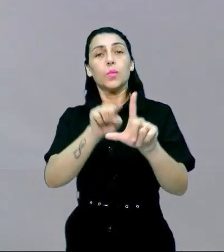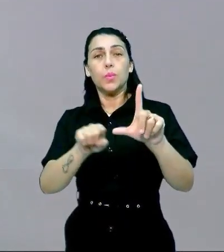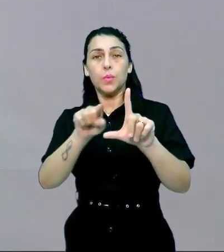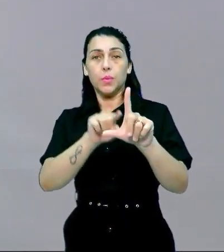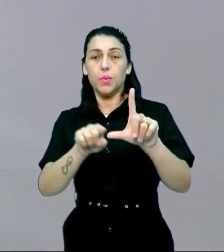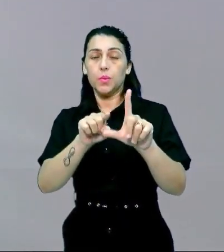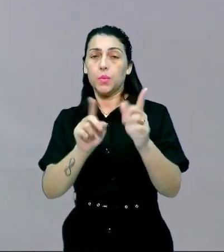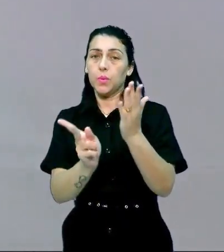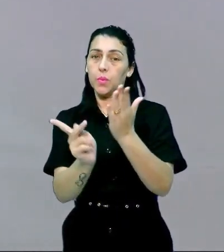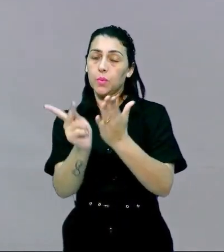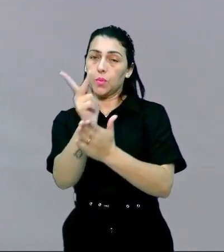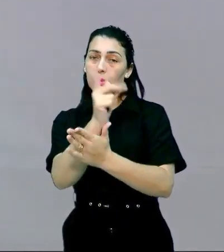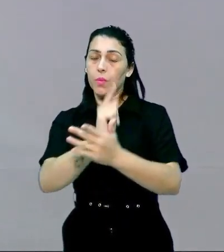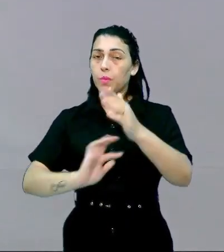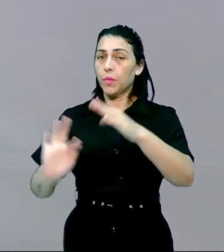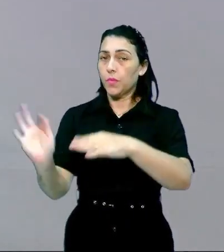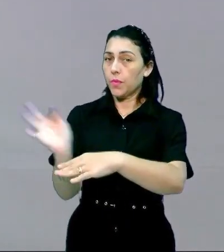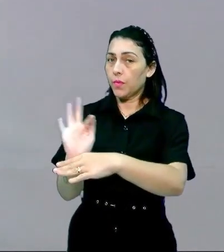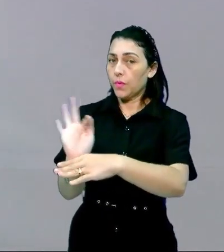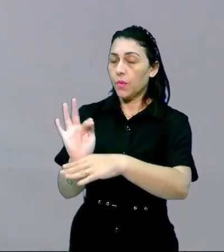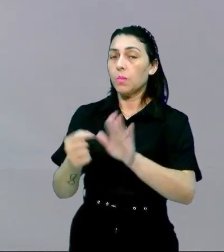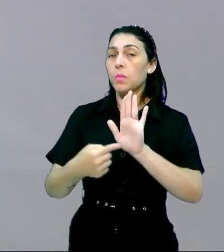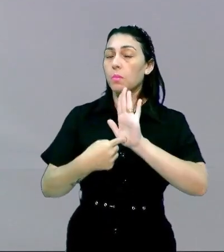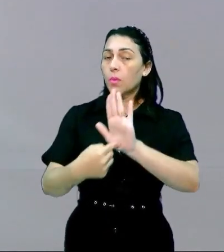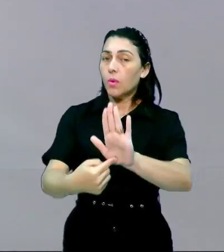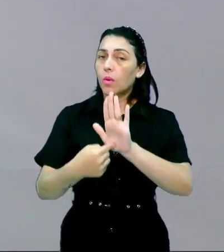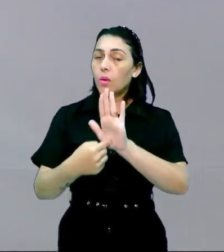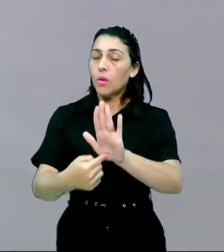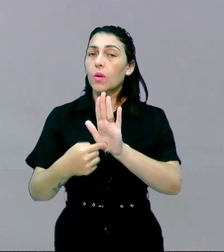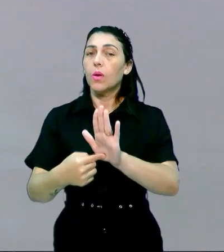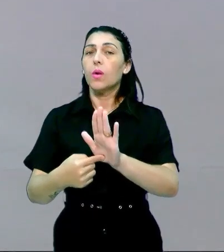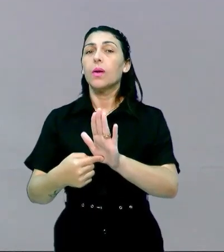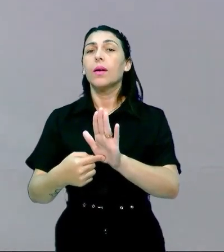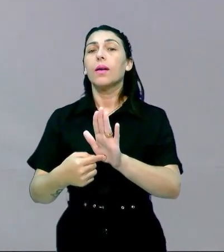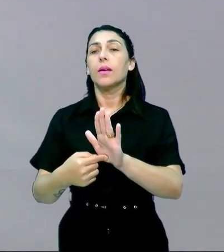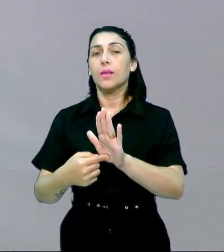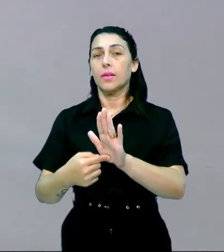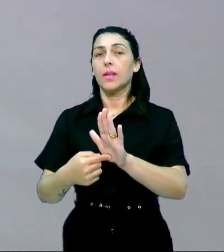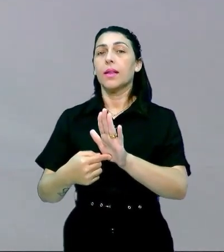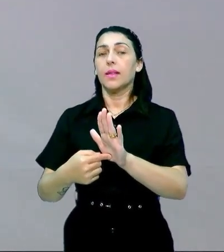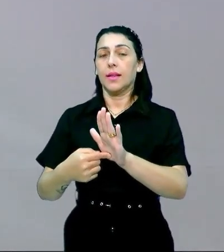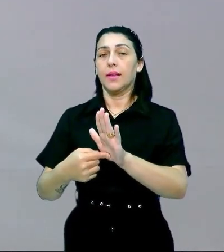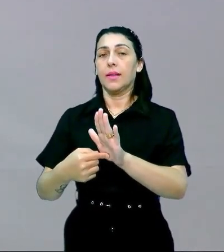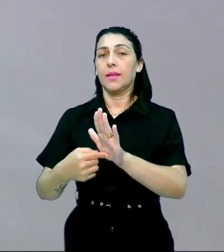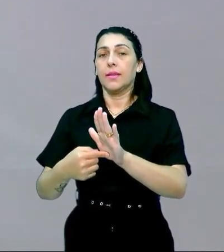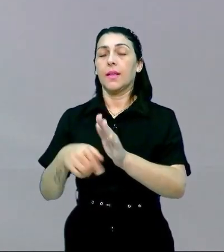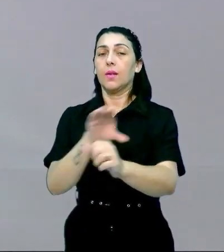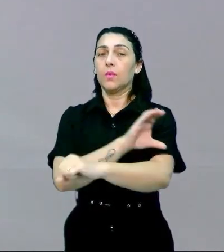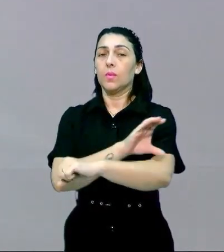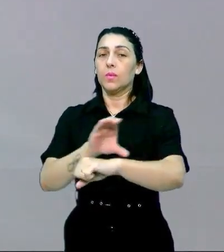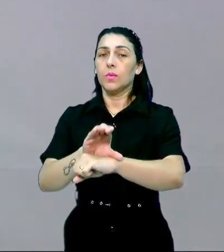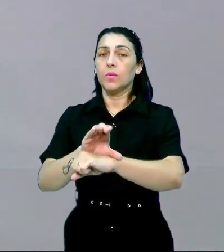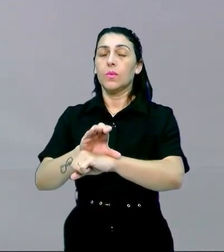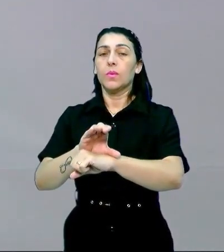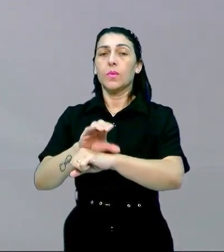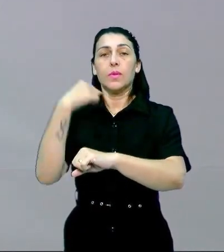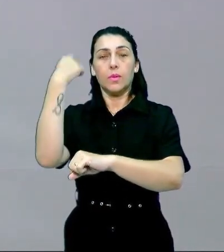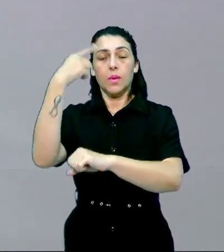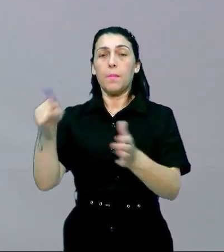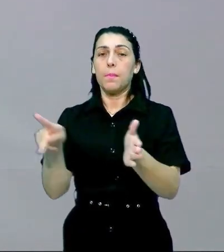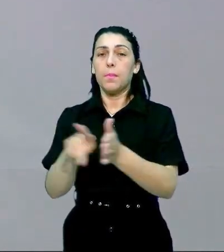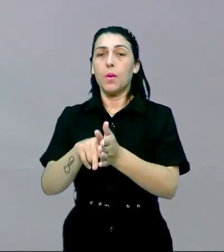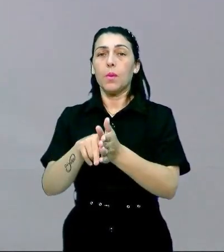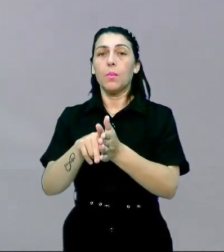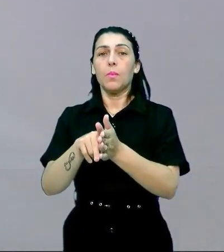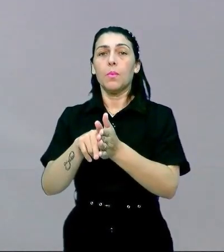desenhos ahí los filmes ellos retratan y esa cultura española que está referente al touro